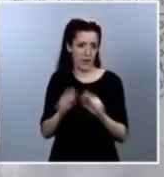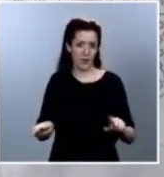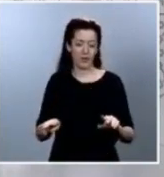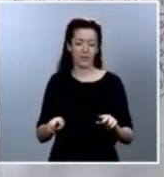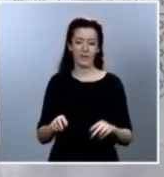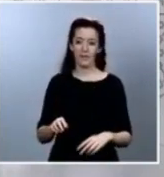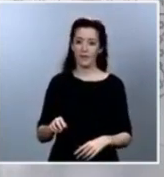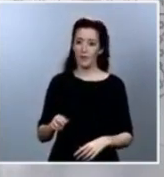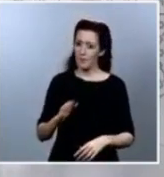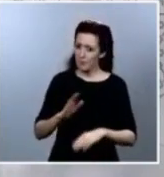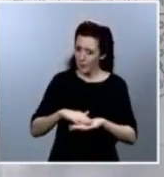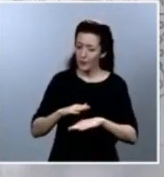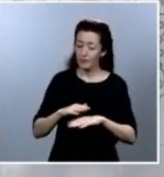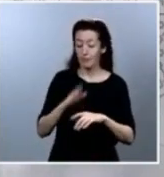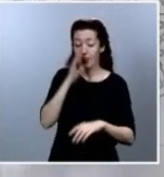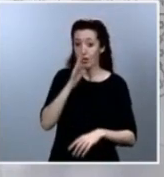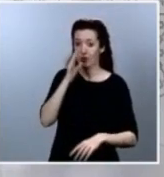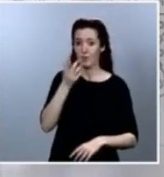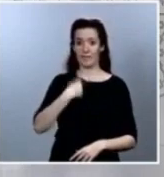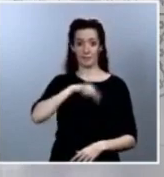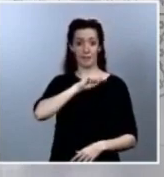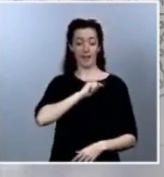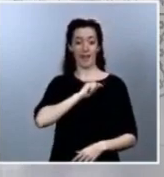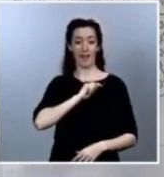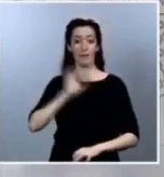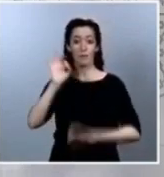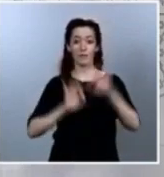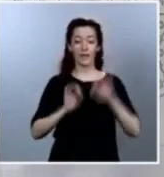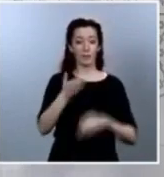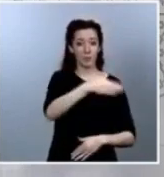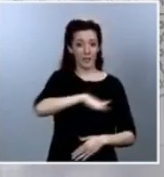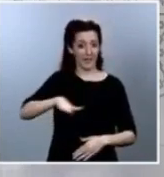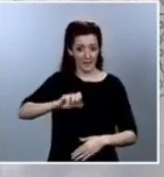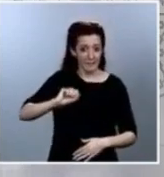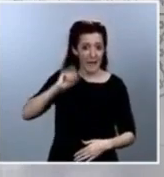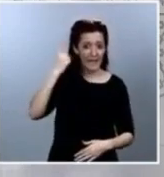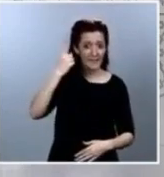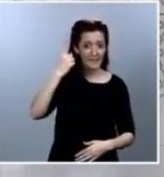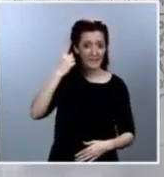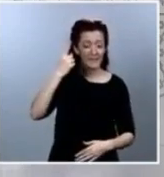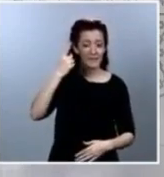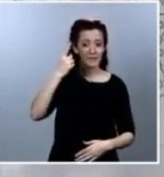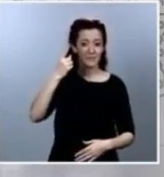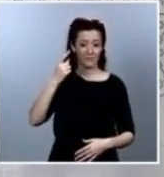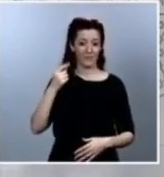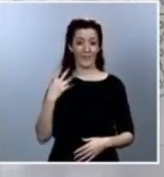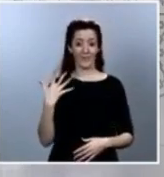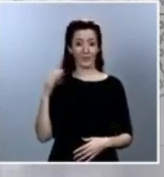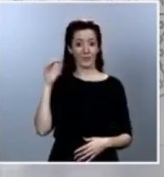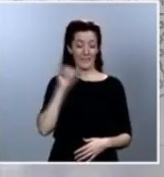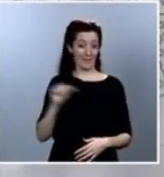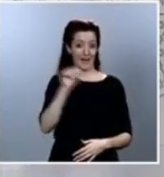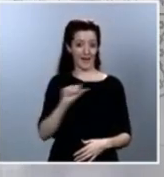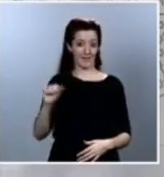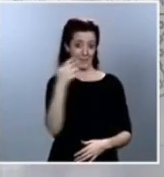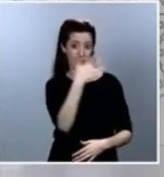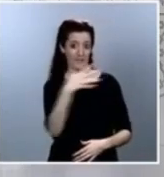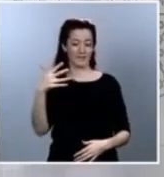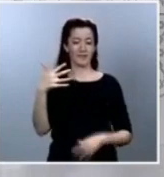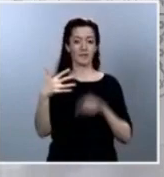España sea el país con la mayor tasa de mortalidad del mundo, teniendo, como hemos tenido durante cinco semanas, las medidas más, el confinamiento